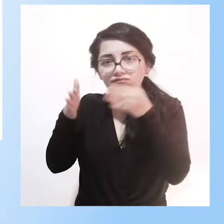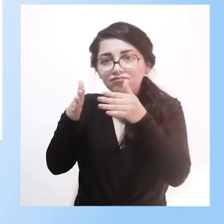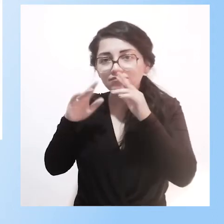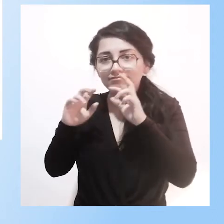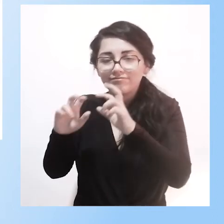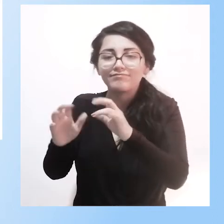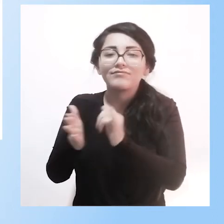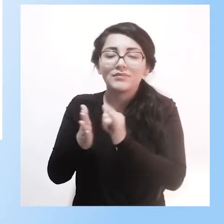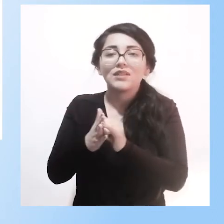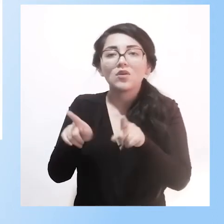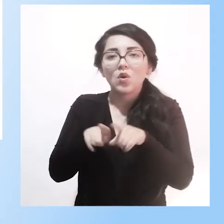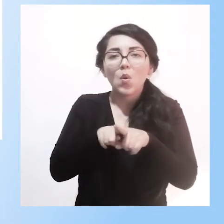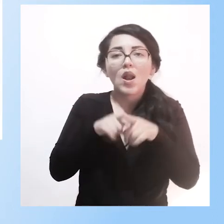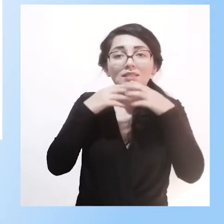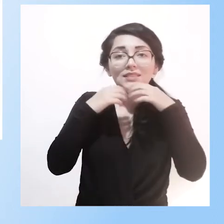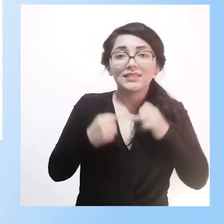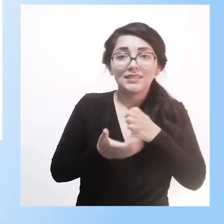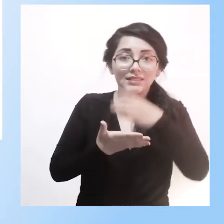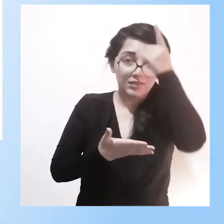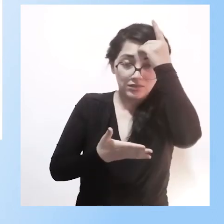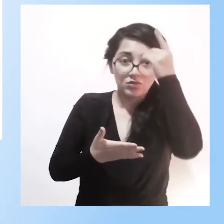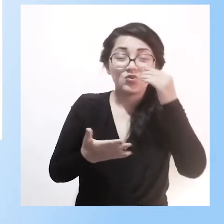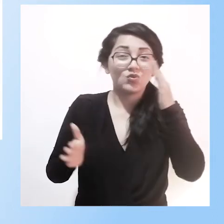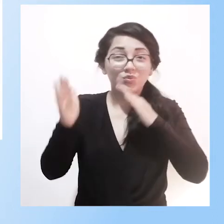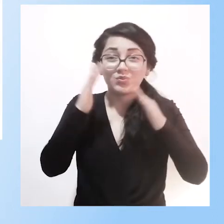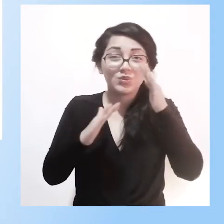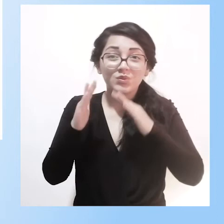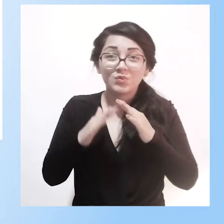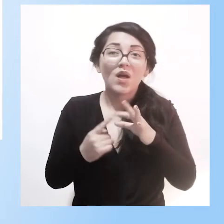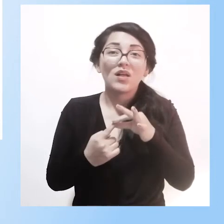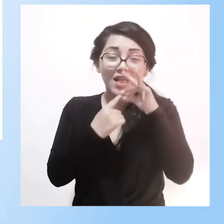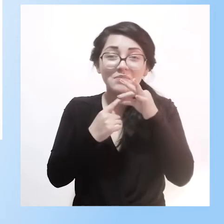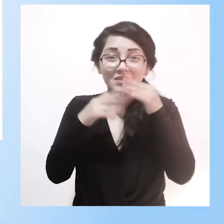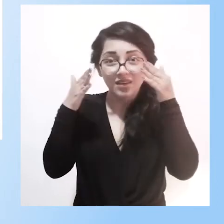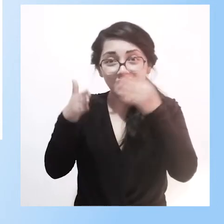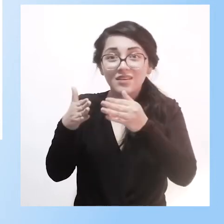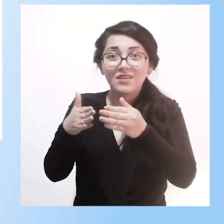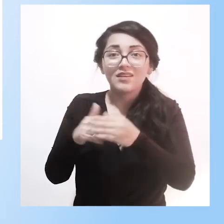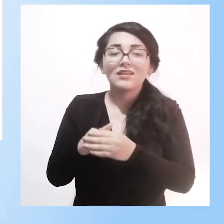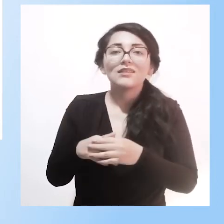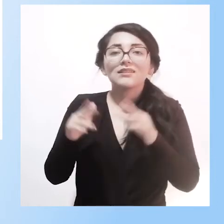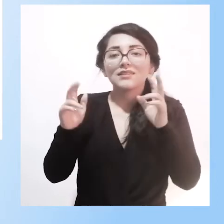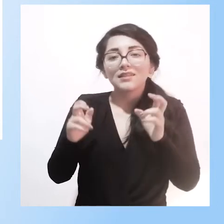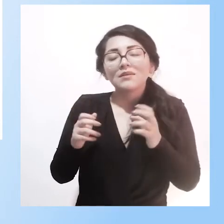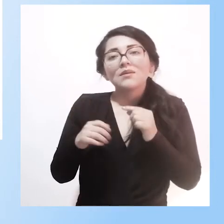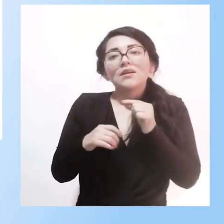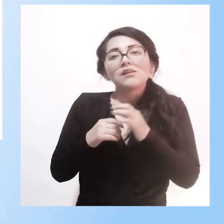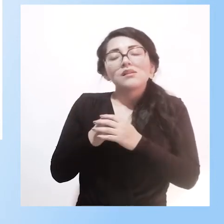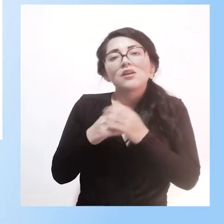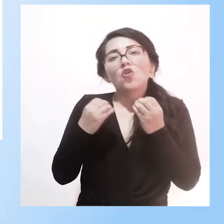Secretaría de Educación también, con una preocupación especial por la inserción